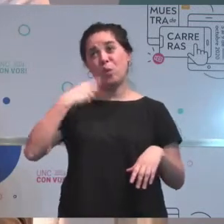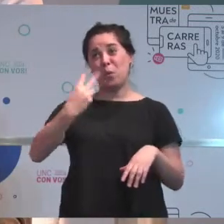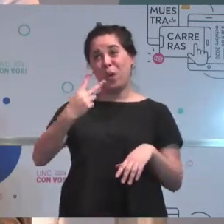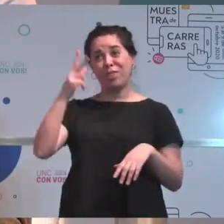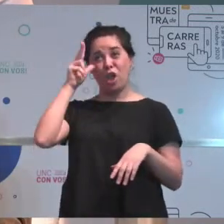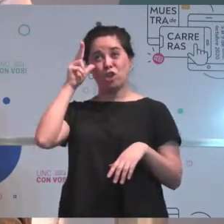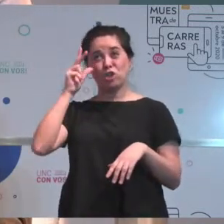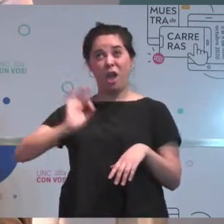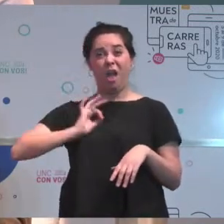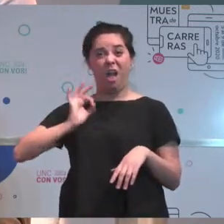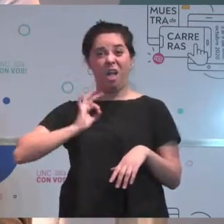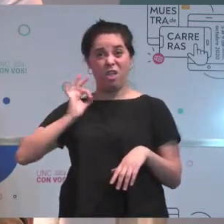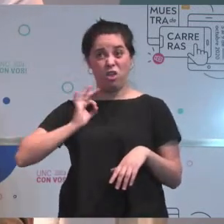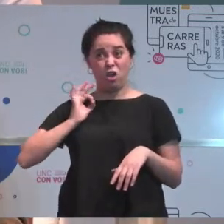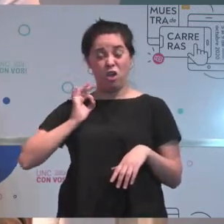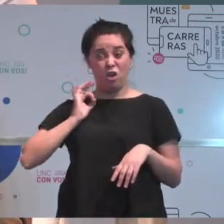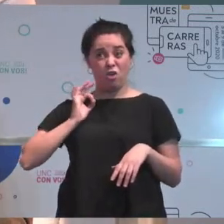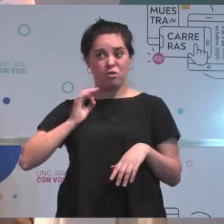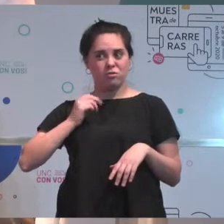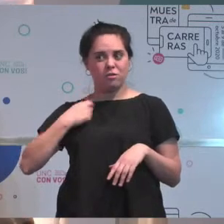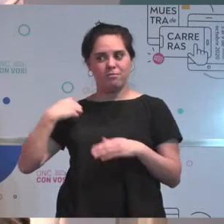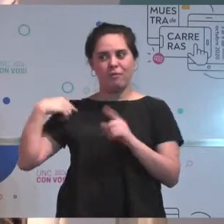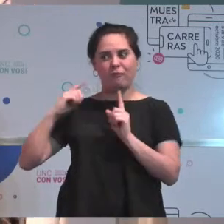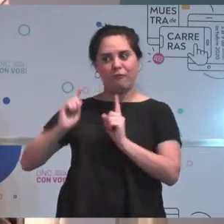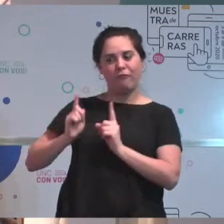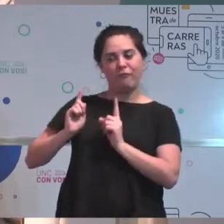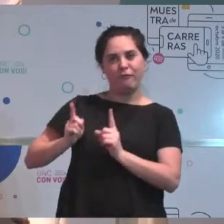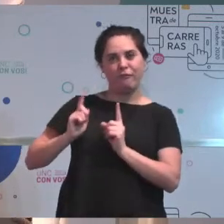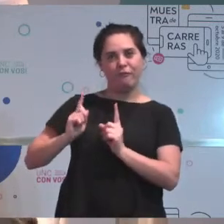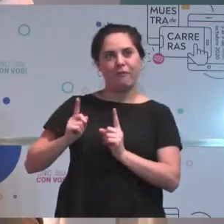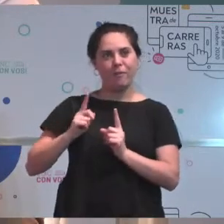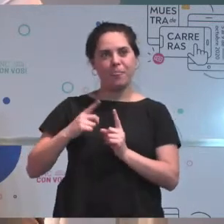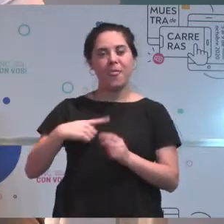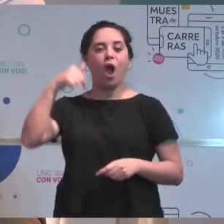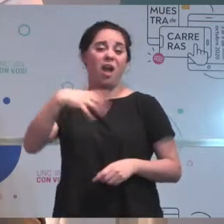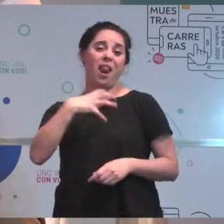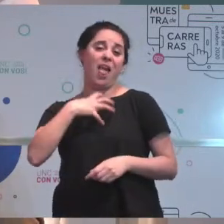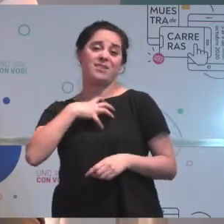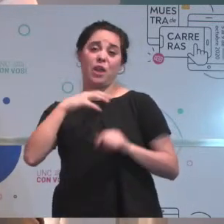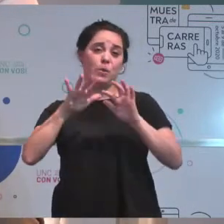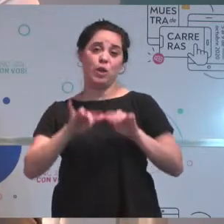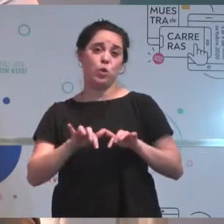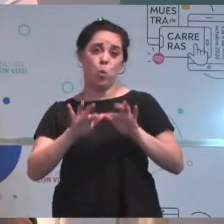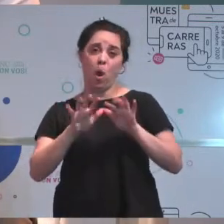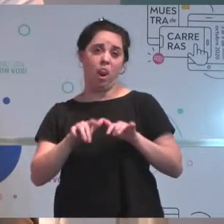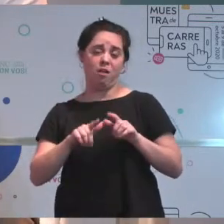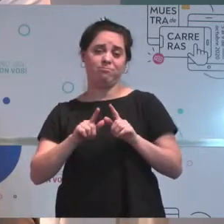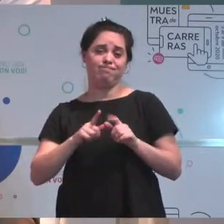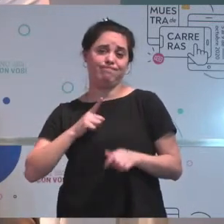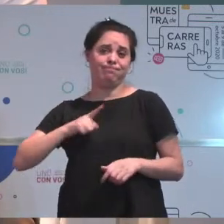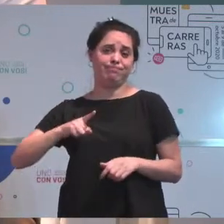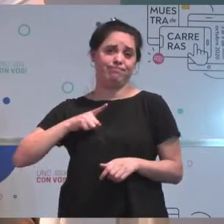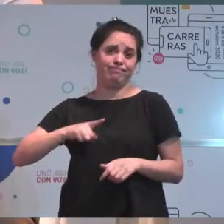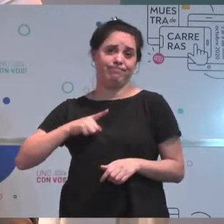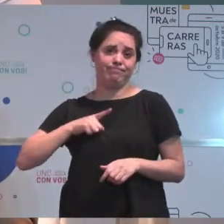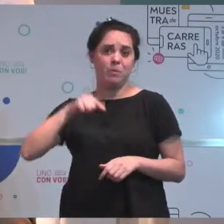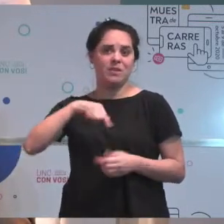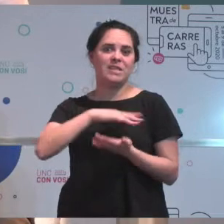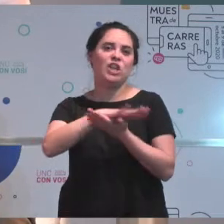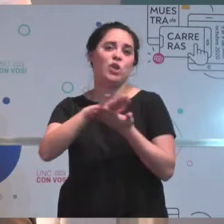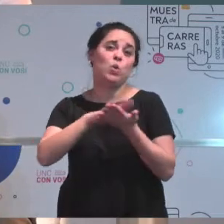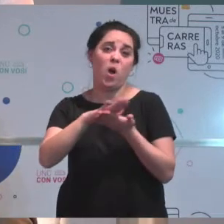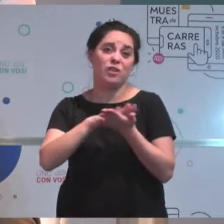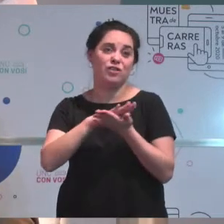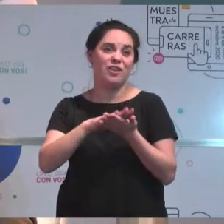que no les veo las caras porque estamos haciendo clases virtuales por toda esta situación, ya me